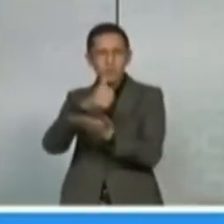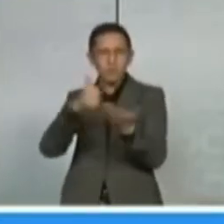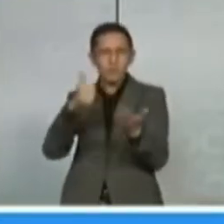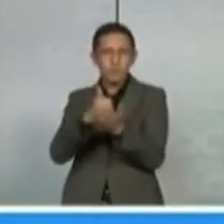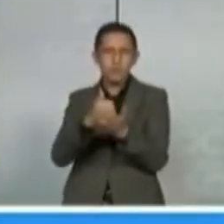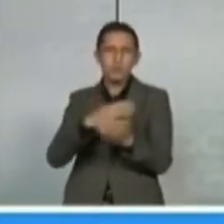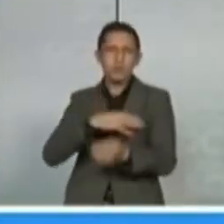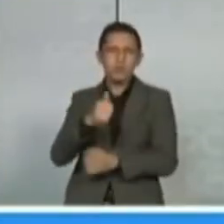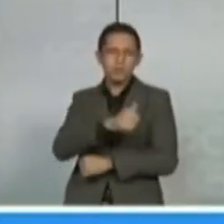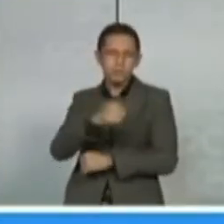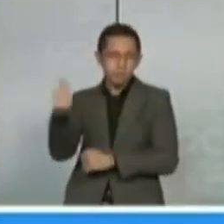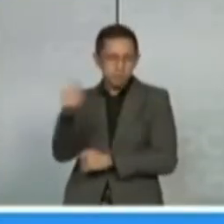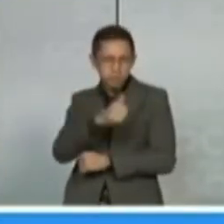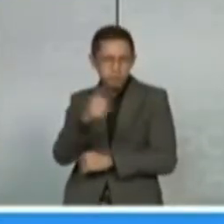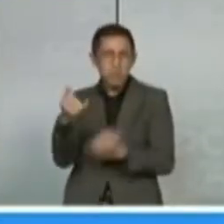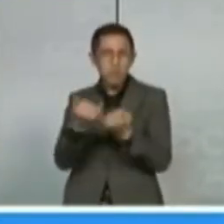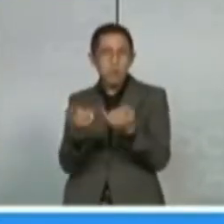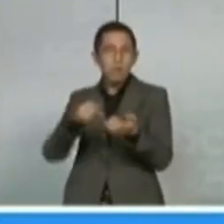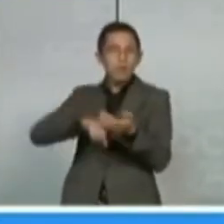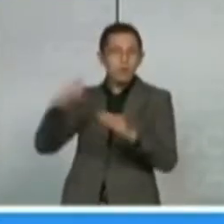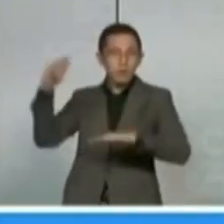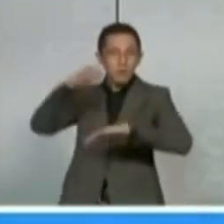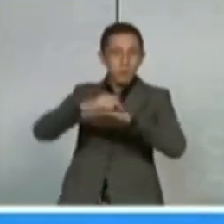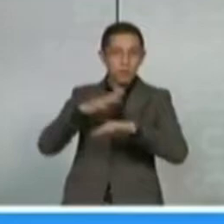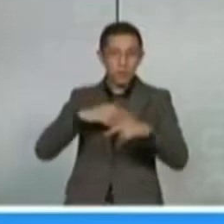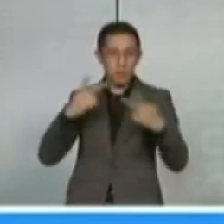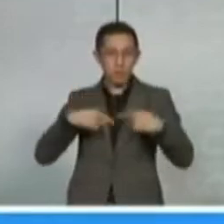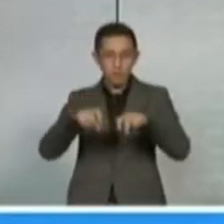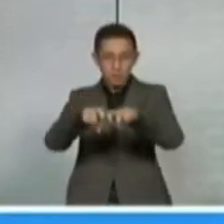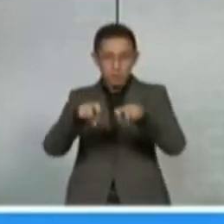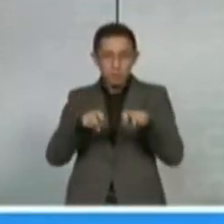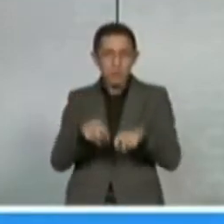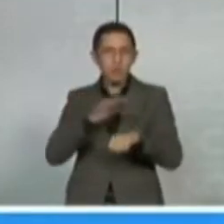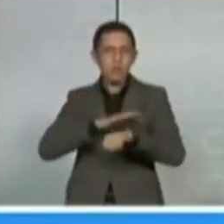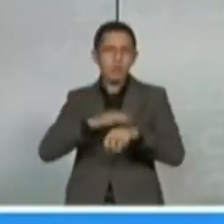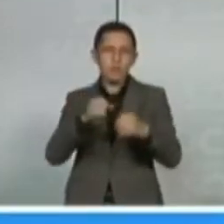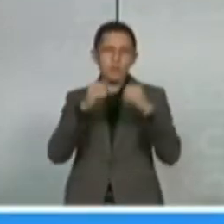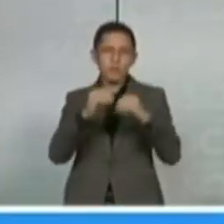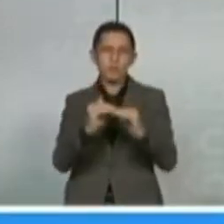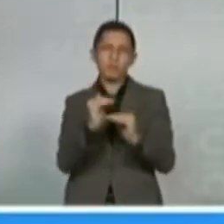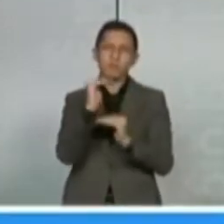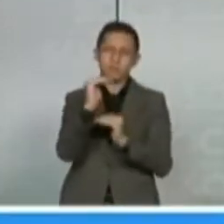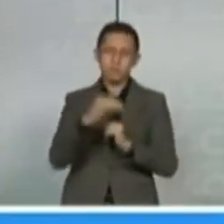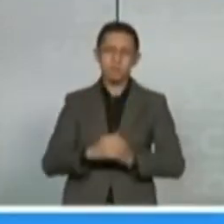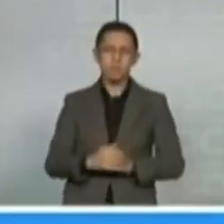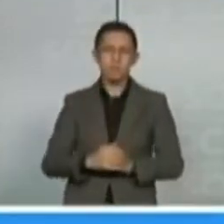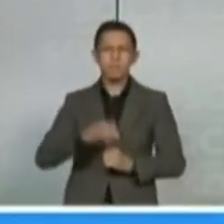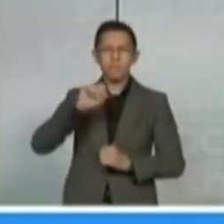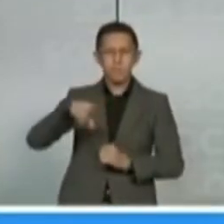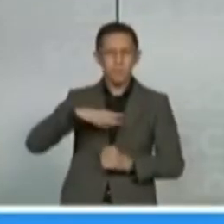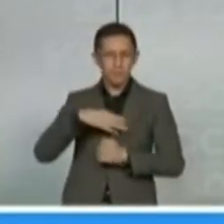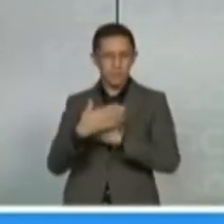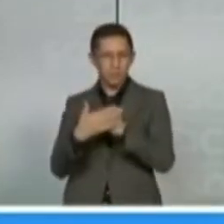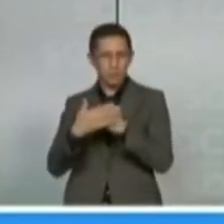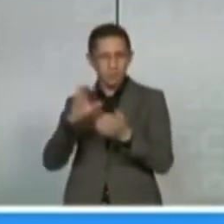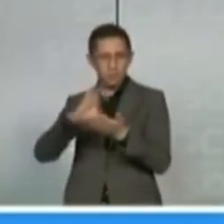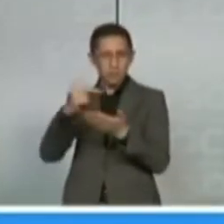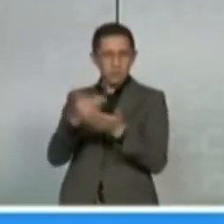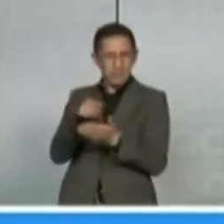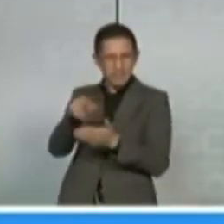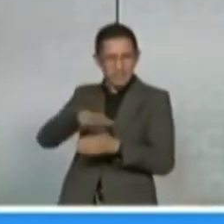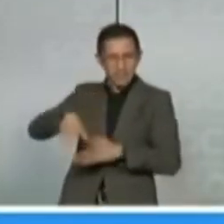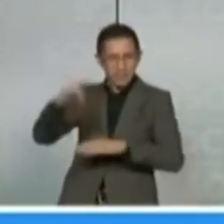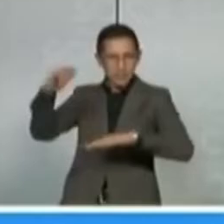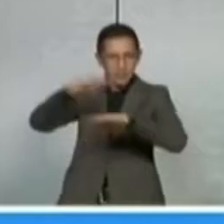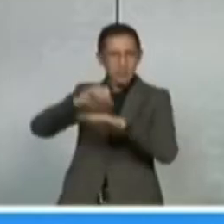número de vuelos y asientos de avión, el crecimiento y mejora del aeropuerto de Chetumal, que ya